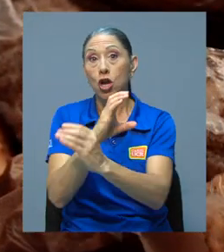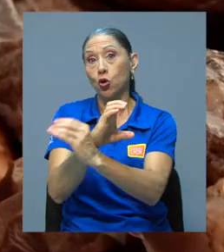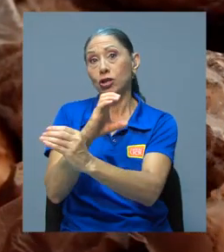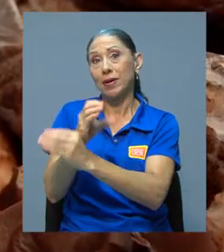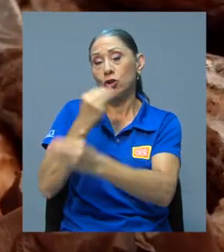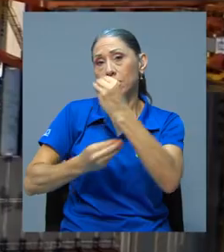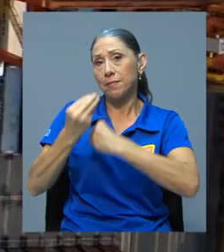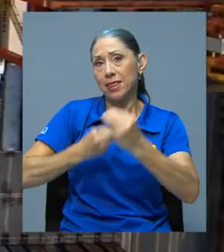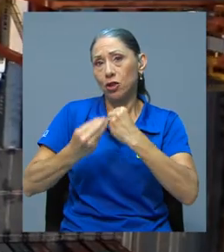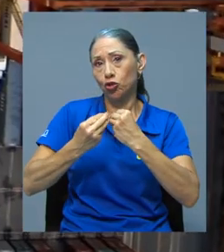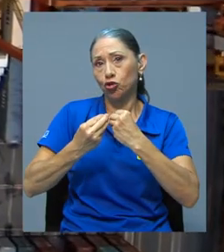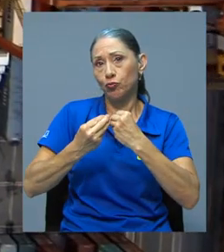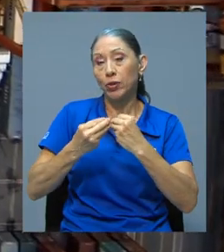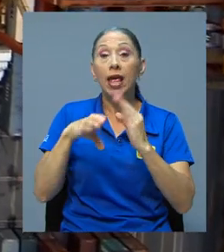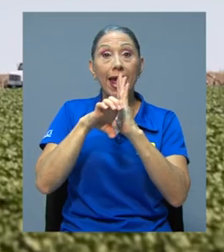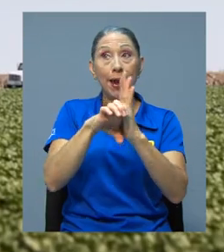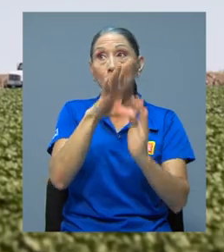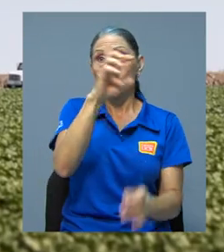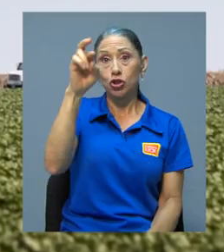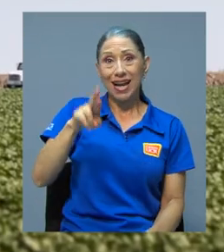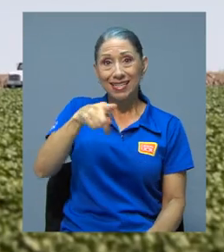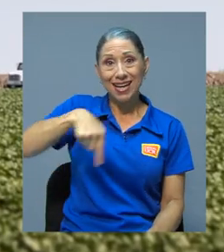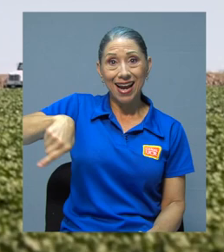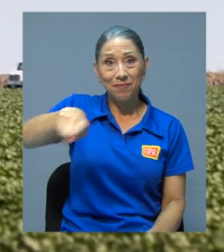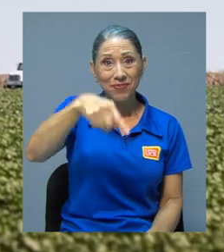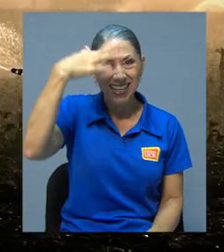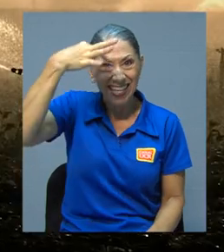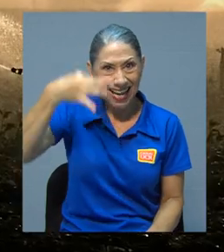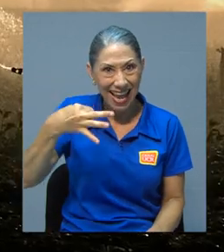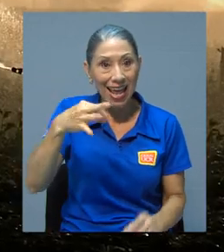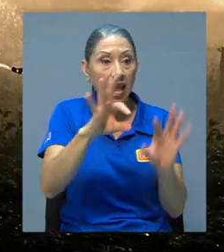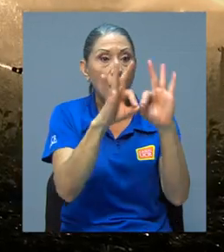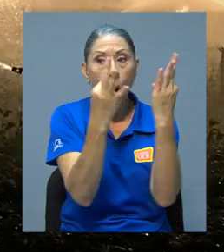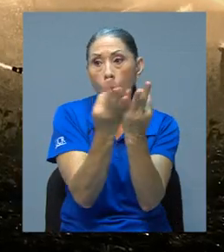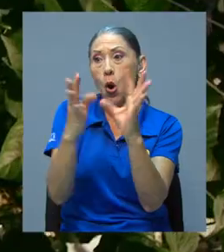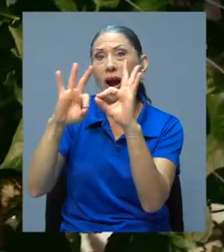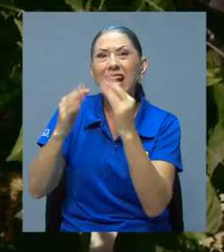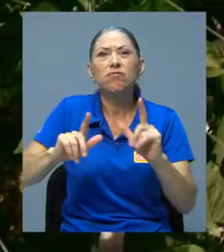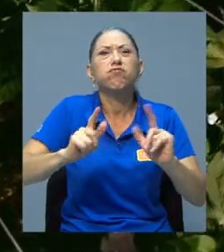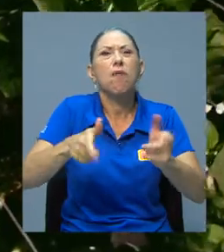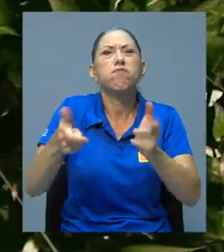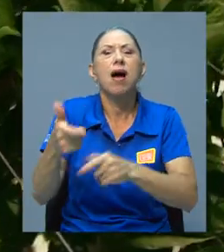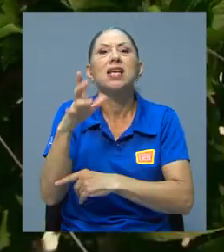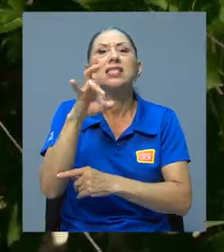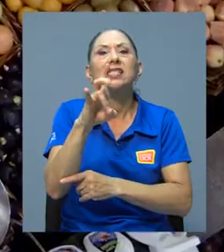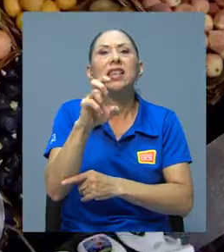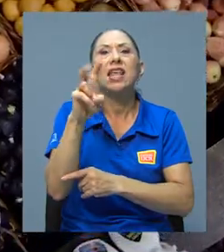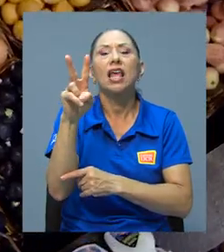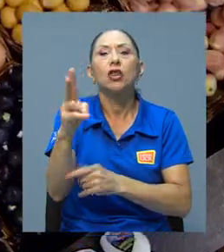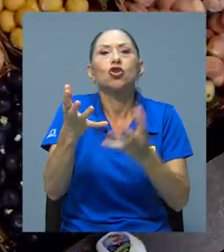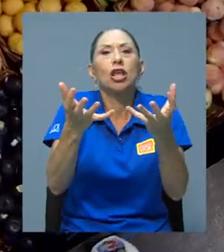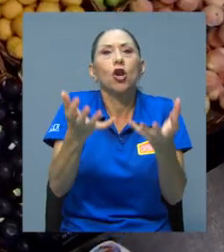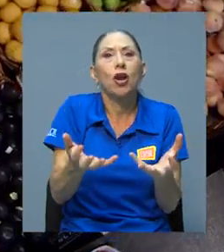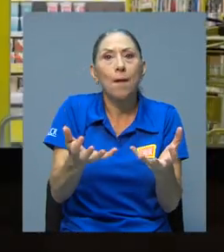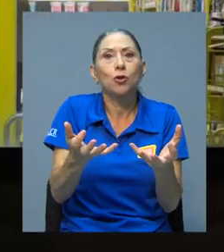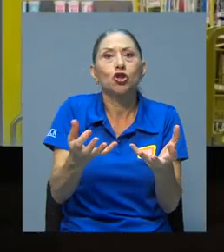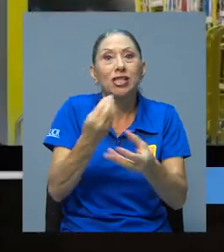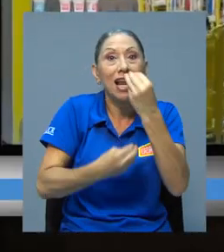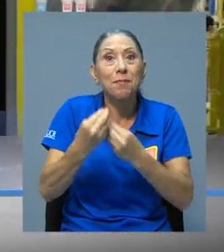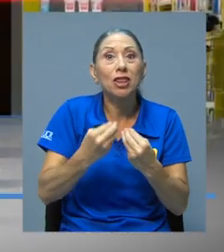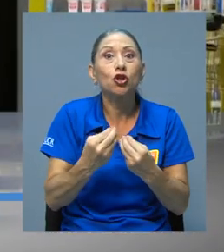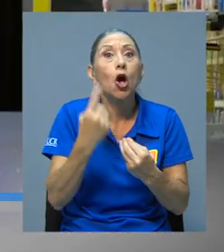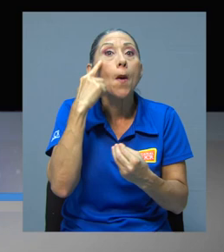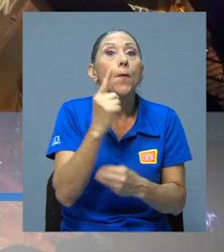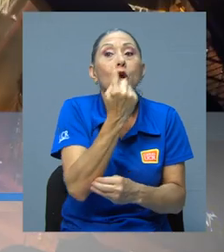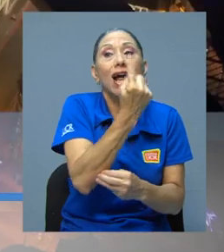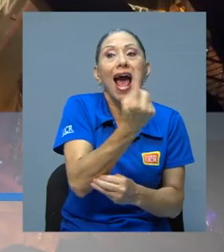conservación de alimentos. En el caso de Costa Rica, se estima que solo en los hogares se desperdician 72 kilogramos de alimentos per cápita,